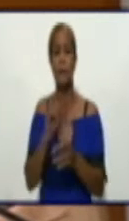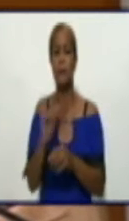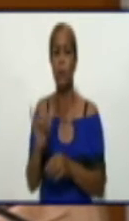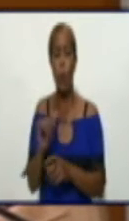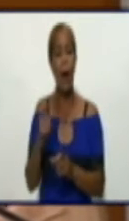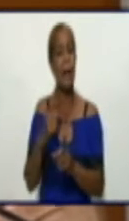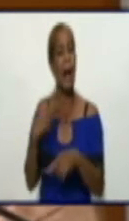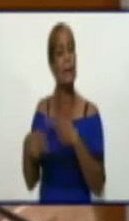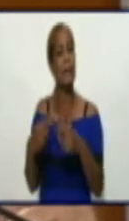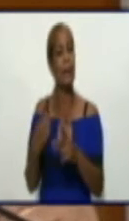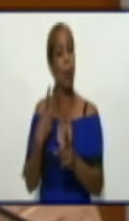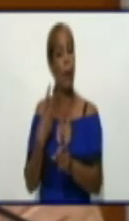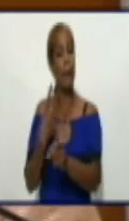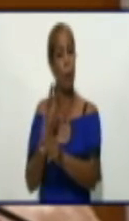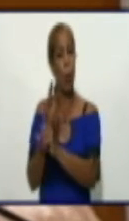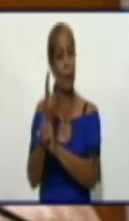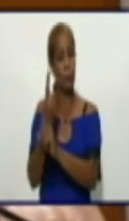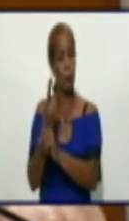trabajadores.